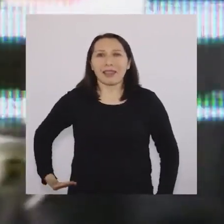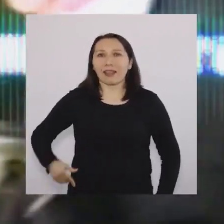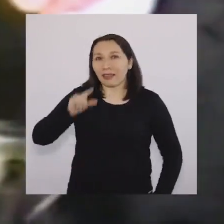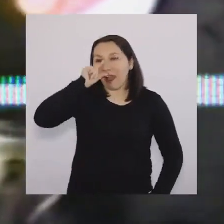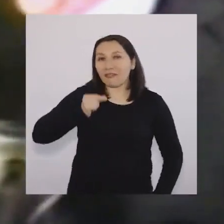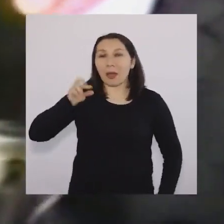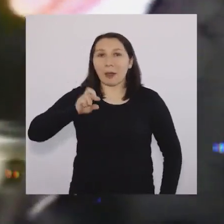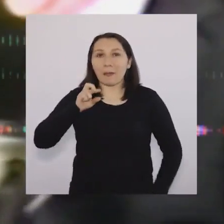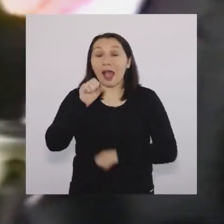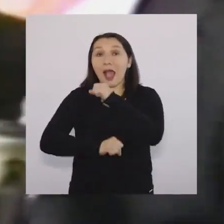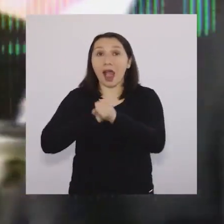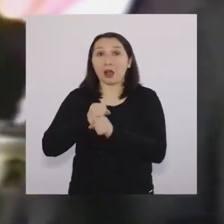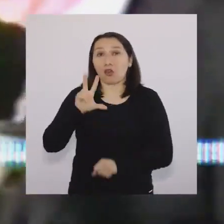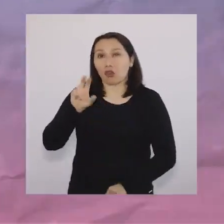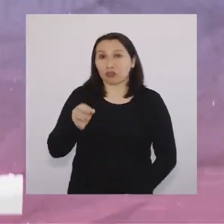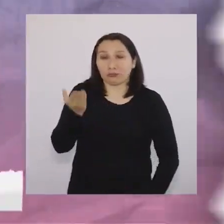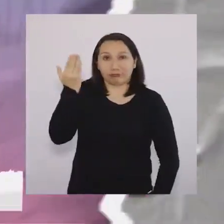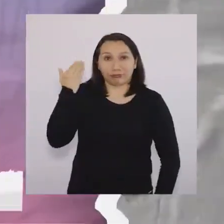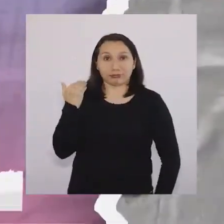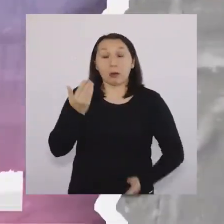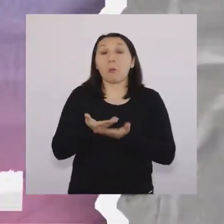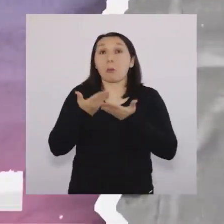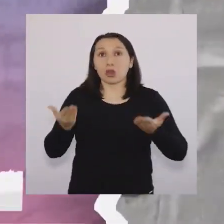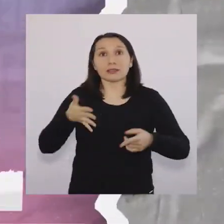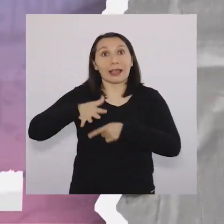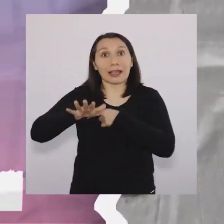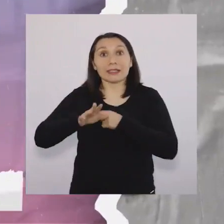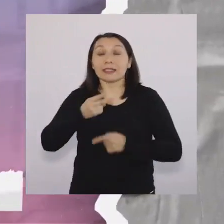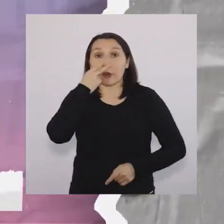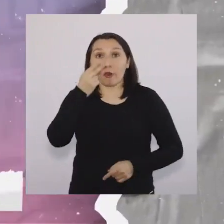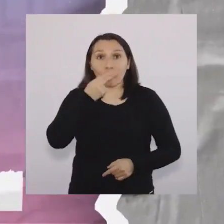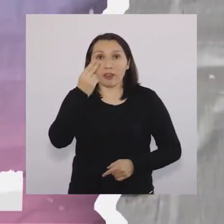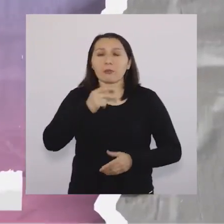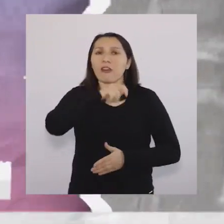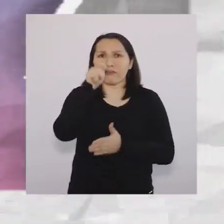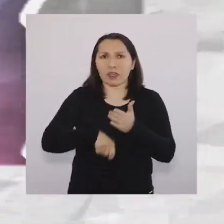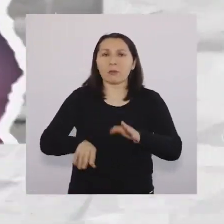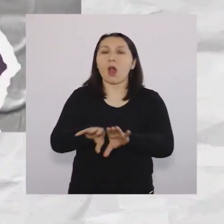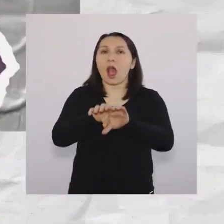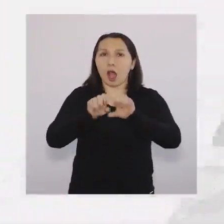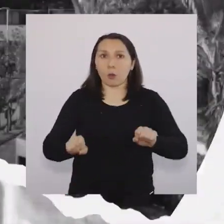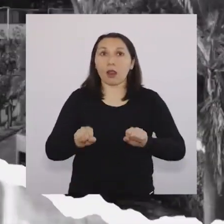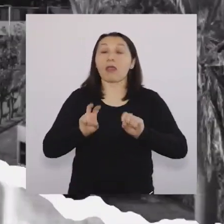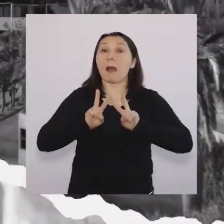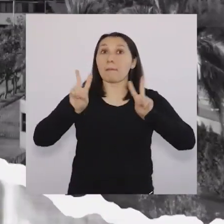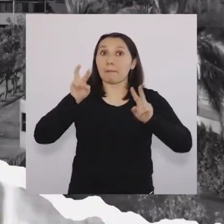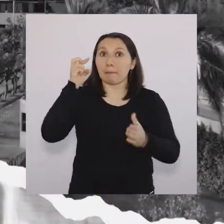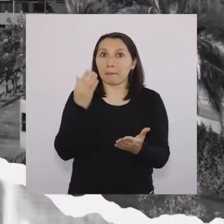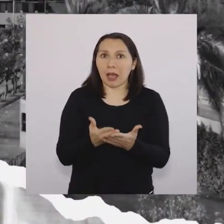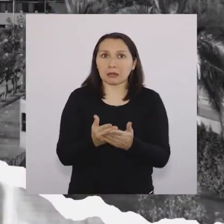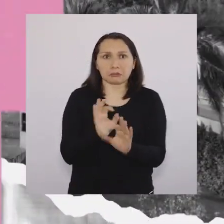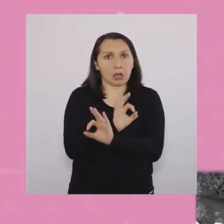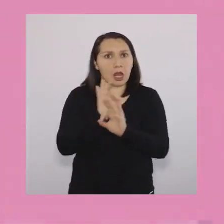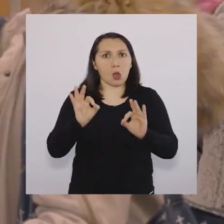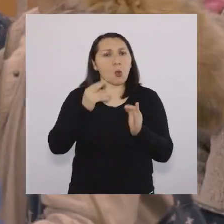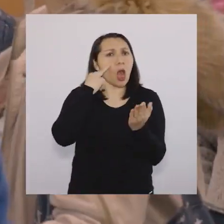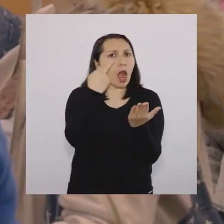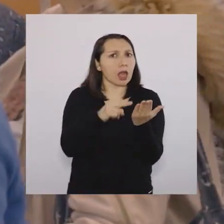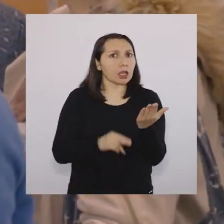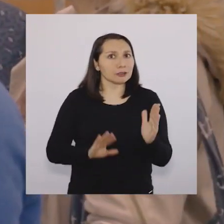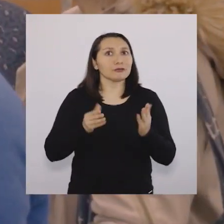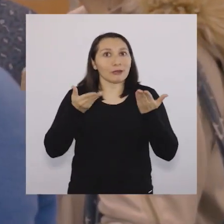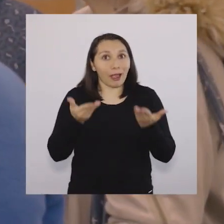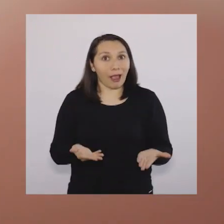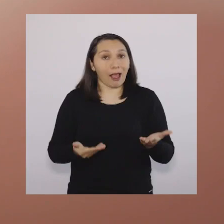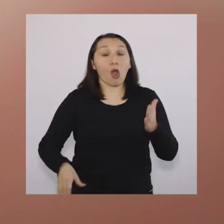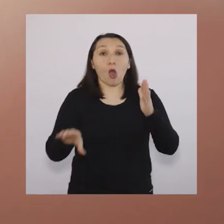Montalva el año 80. Por eso, el 15 de noviembre firmamos el Acuerdo por la Paz, sin ninguna condición.